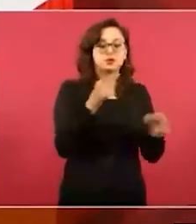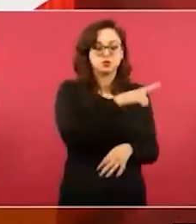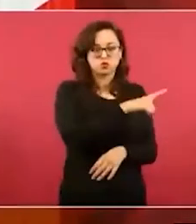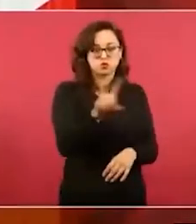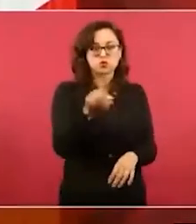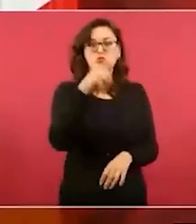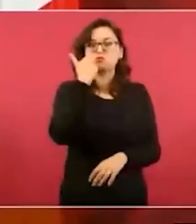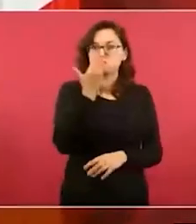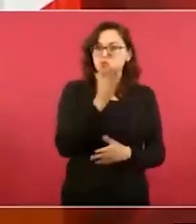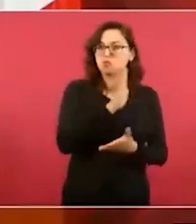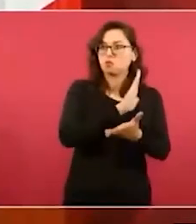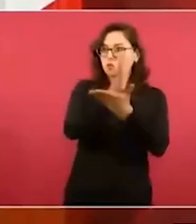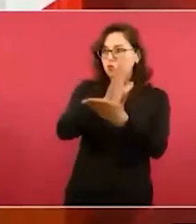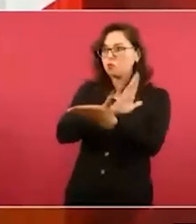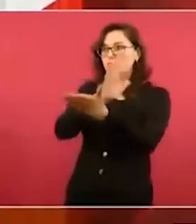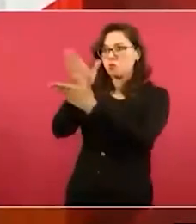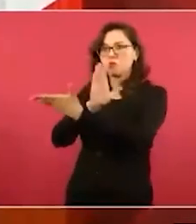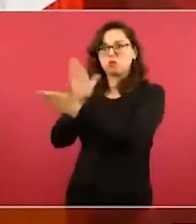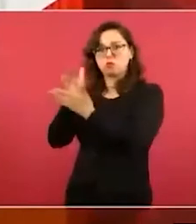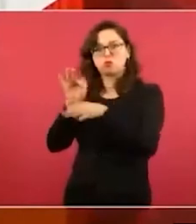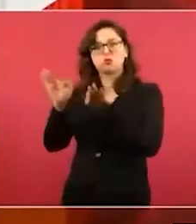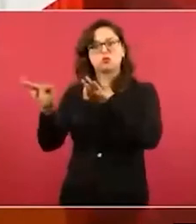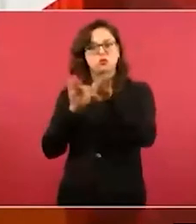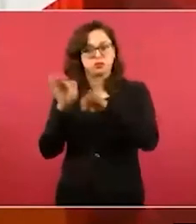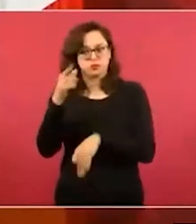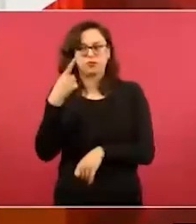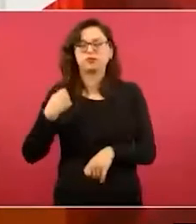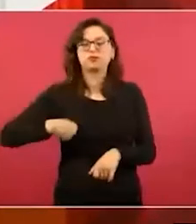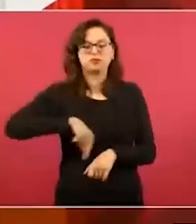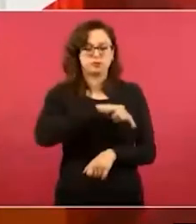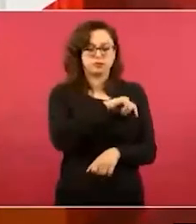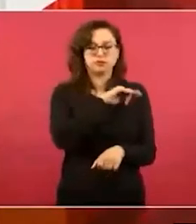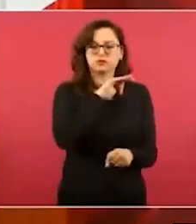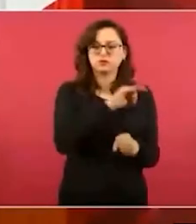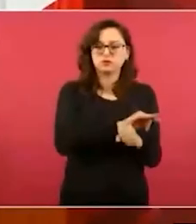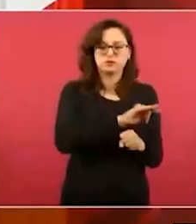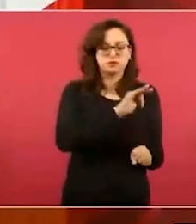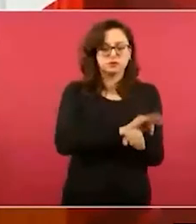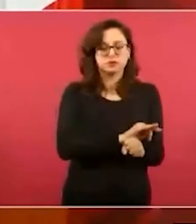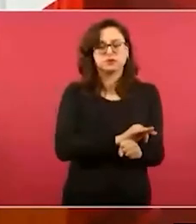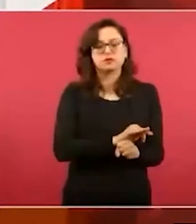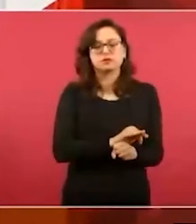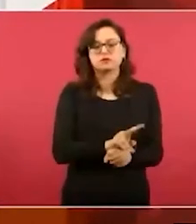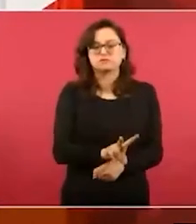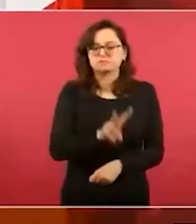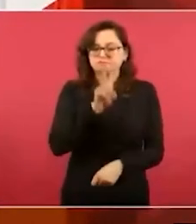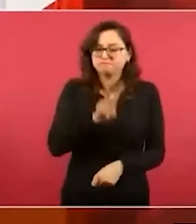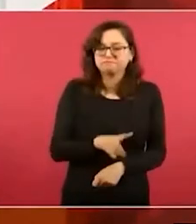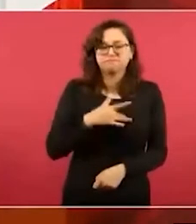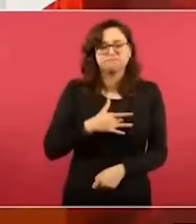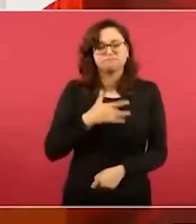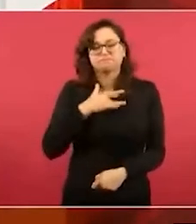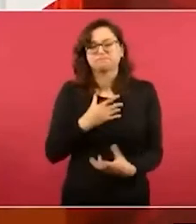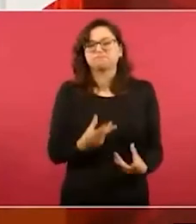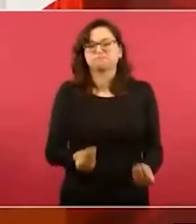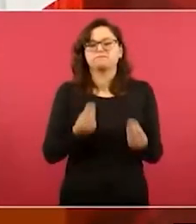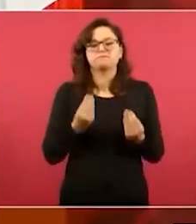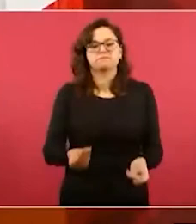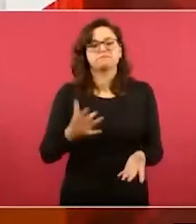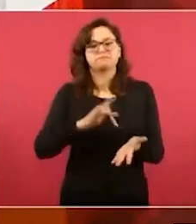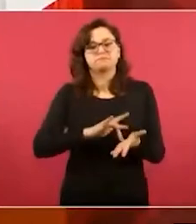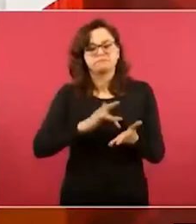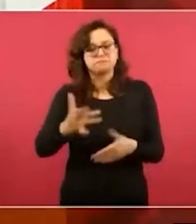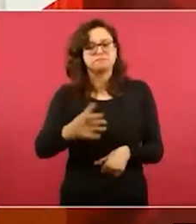Con nosotros Que estamos Muy agradecidos Con Enfermeras Con médicos